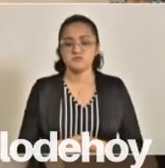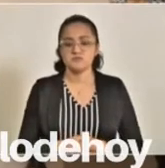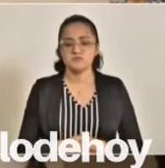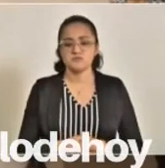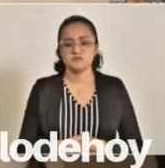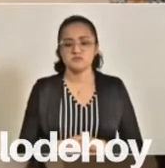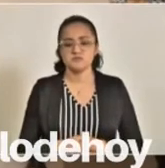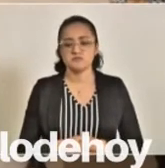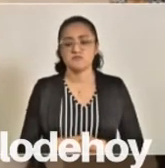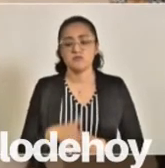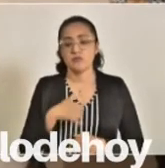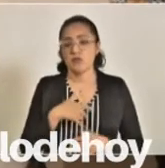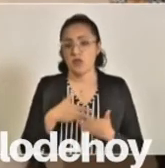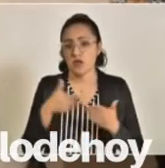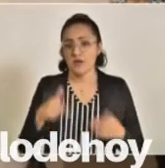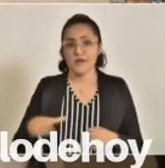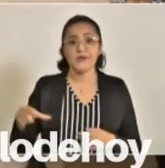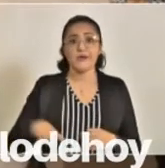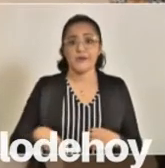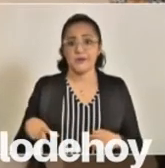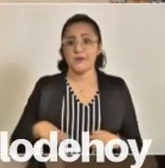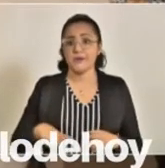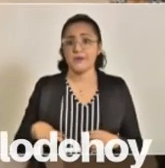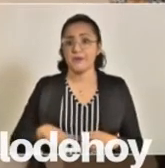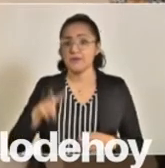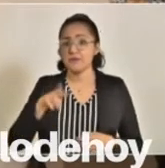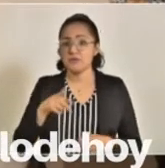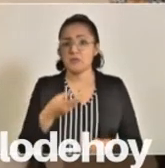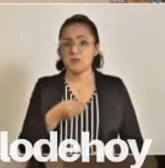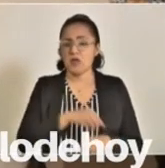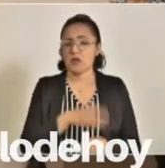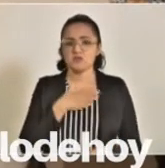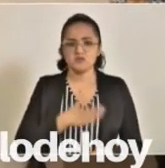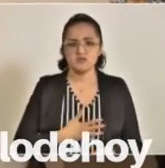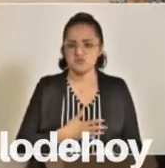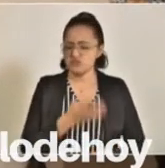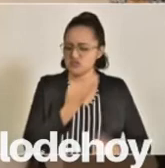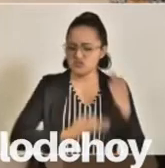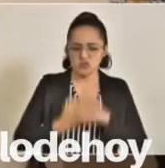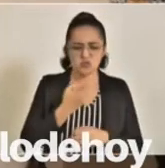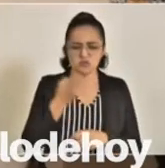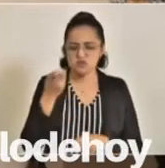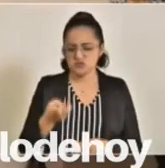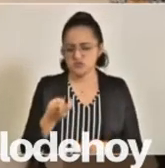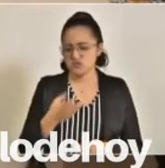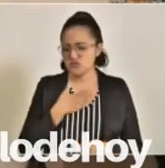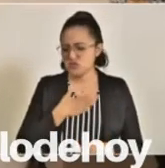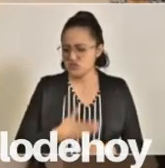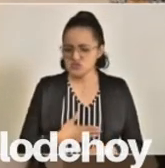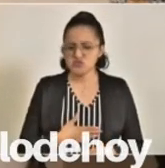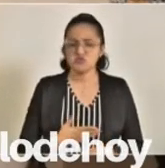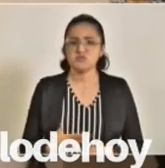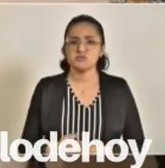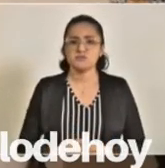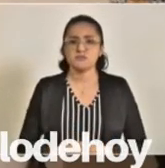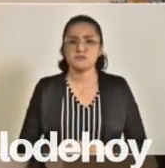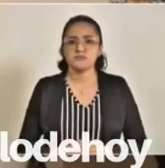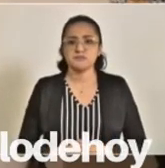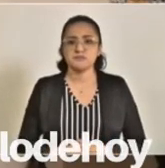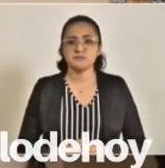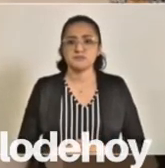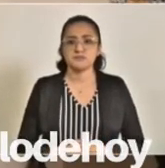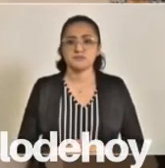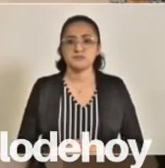Y hoy hay un gobierno que garantiza que se aplique la justicia, que se aplique la justicia.